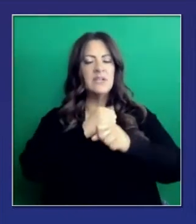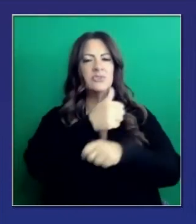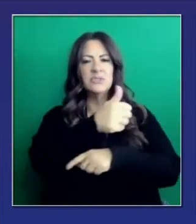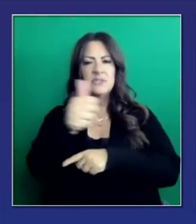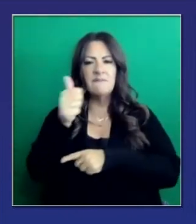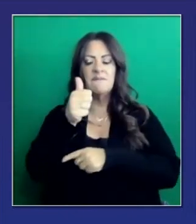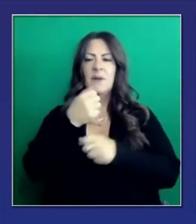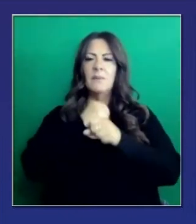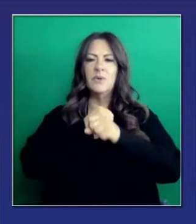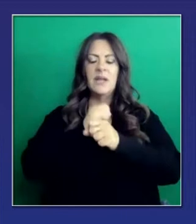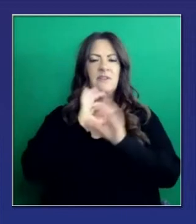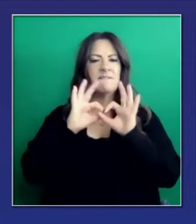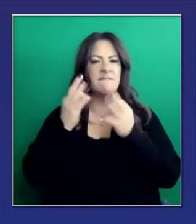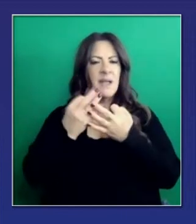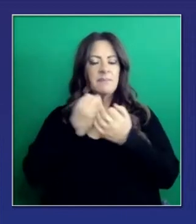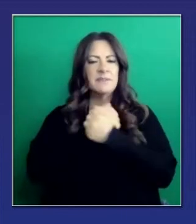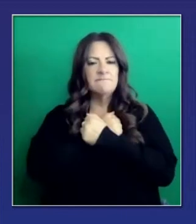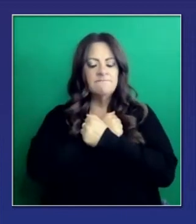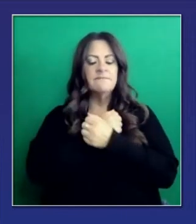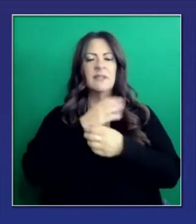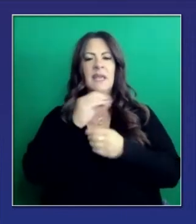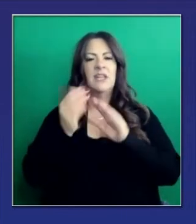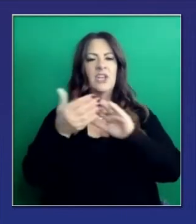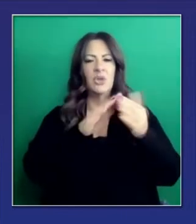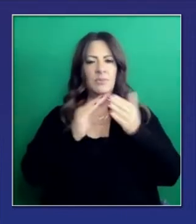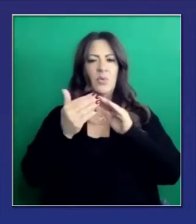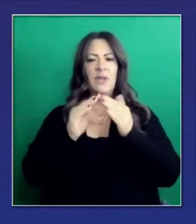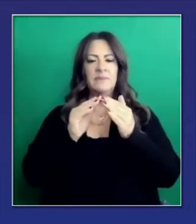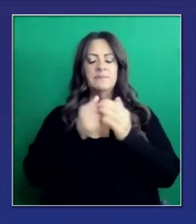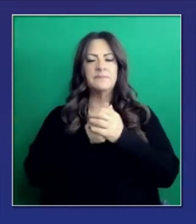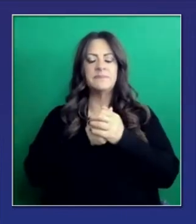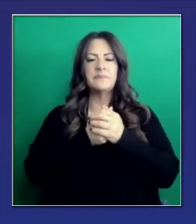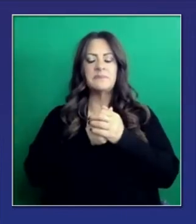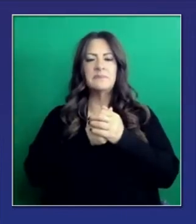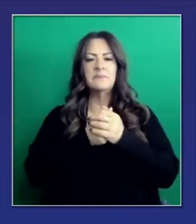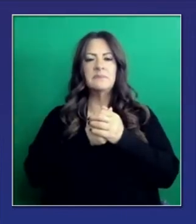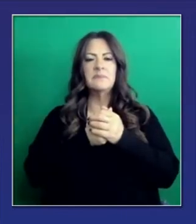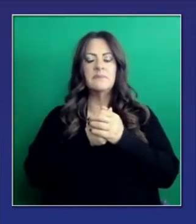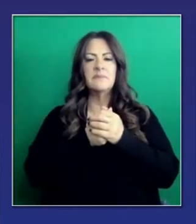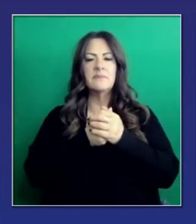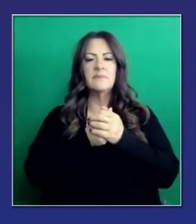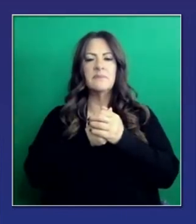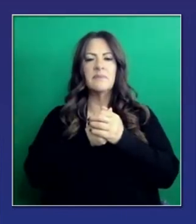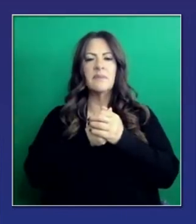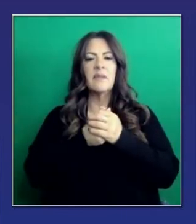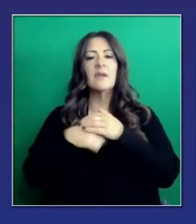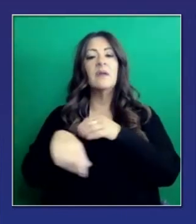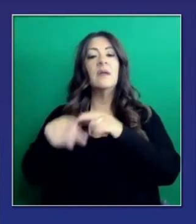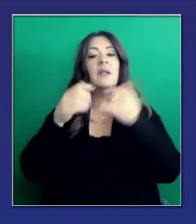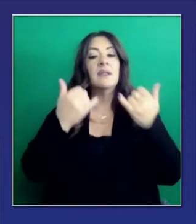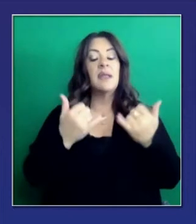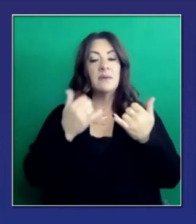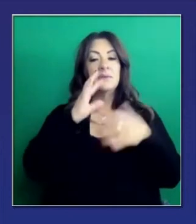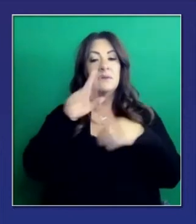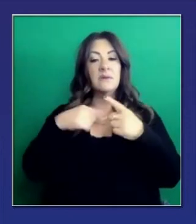nuestros seres queridos y también a la comunidad que compartimos. Son buenas noticias en cuanto a la vacuna, que sería la mejora